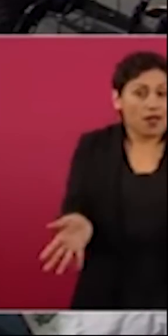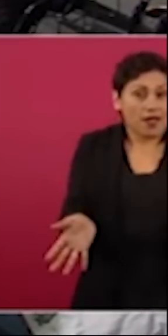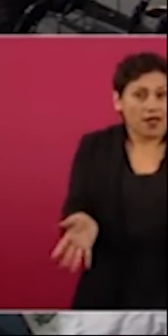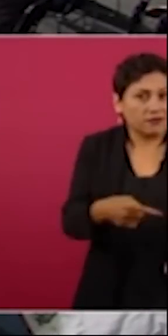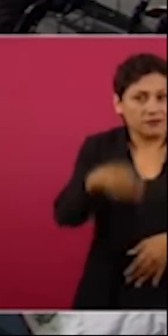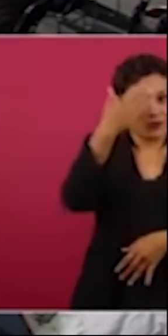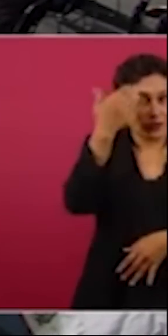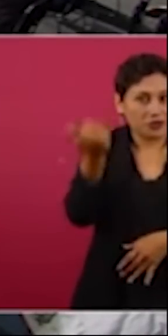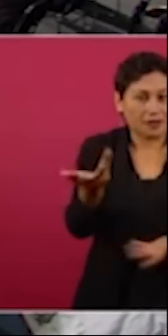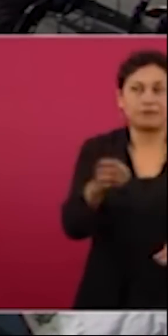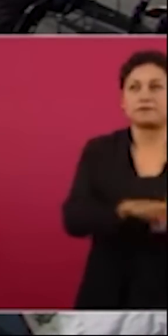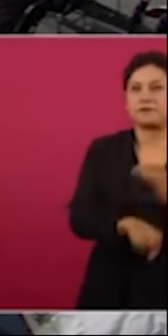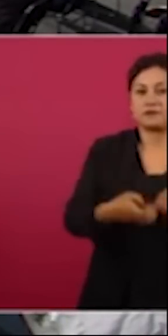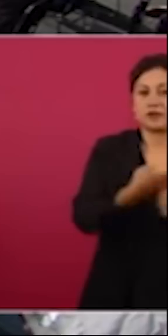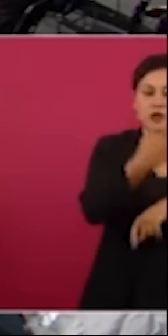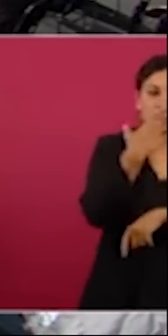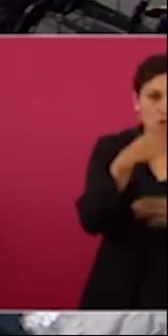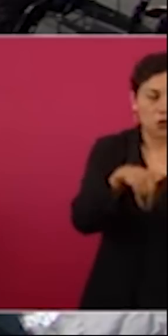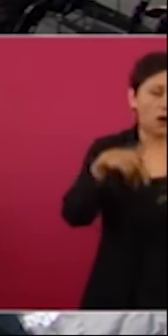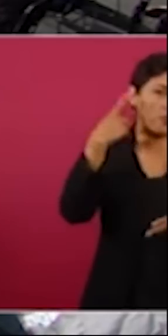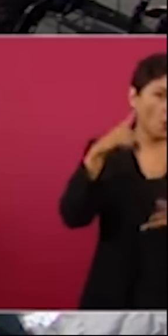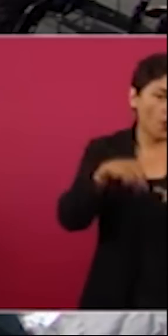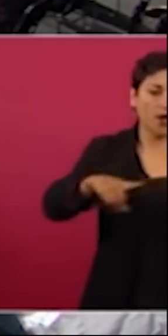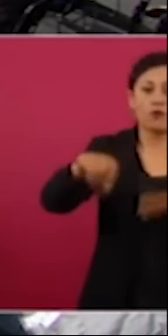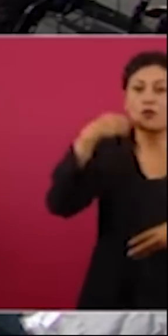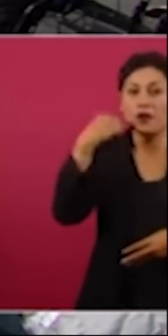en Sonora en Durango en Oaxaca